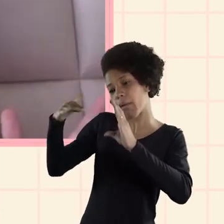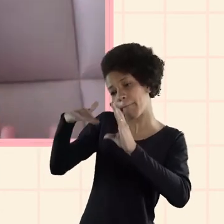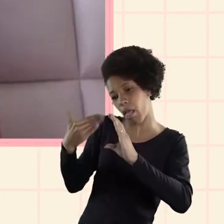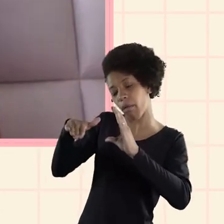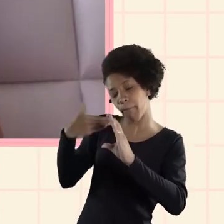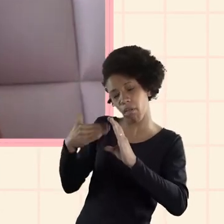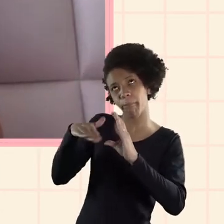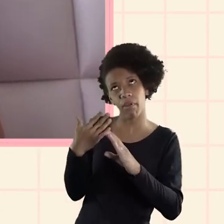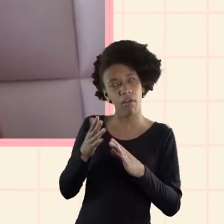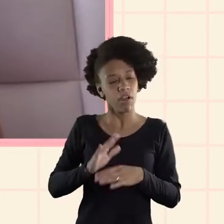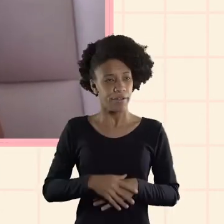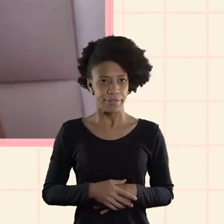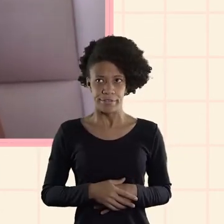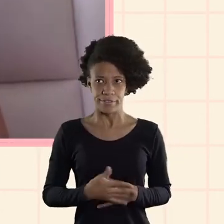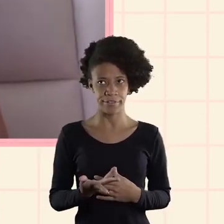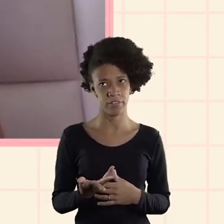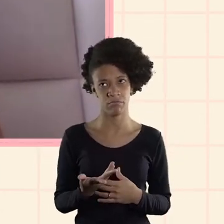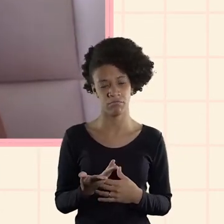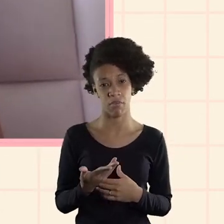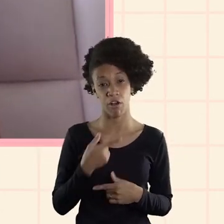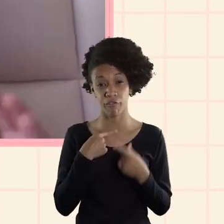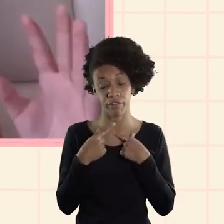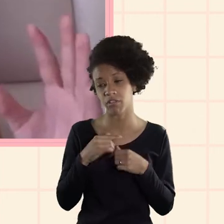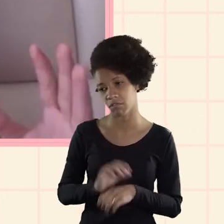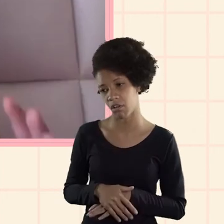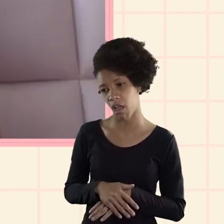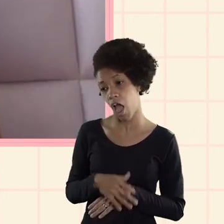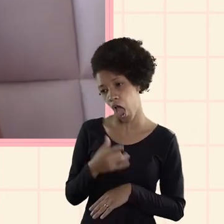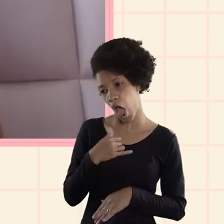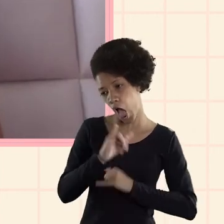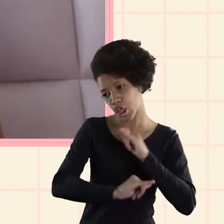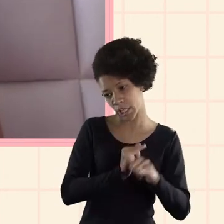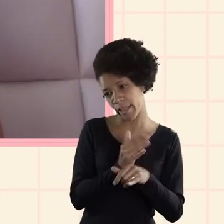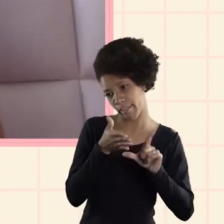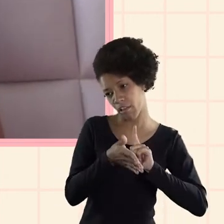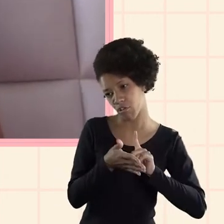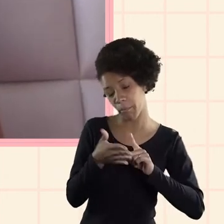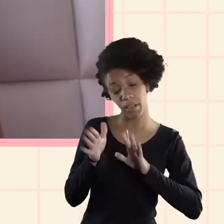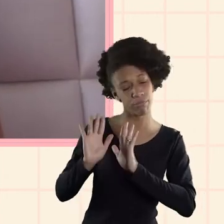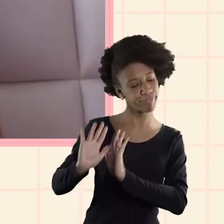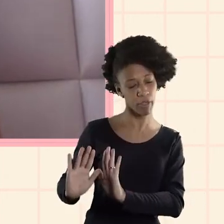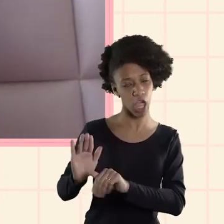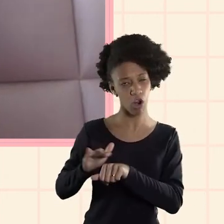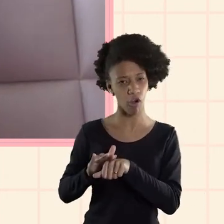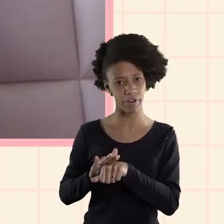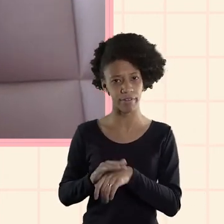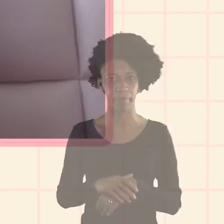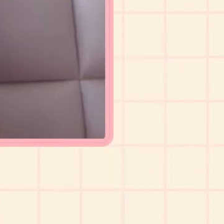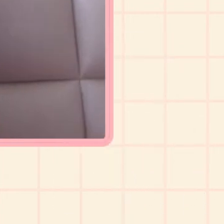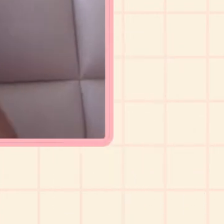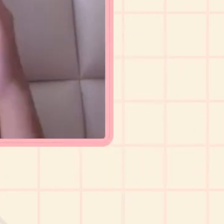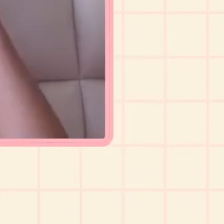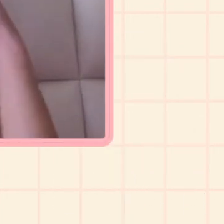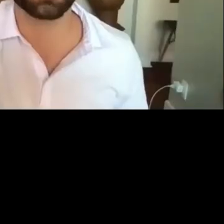estoy en línea todo el tiempo y está pi, pi, pi, pi, saltando el aviso de mensaje.